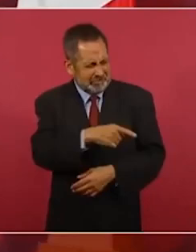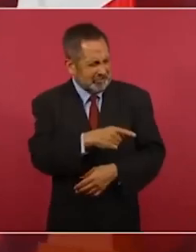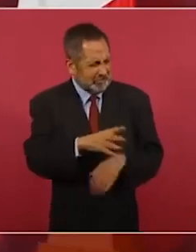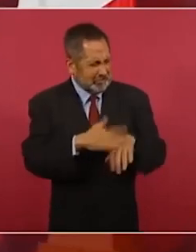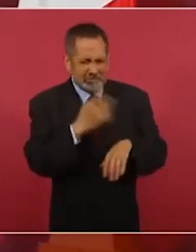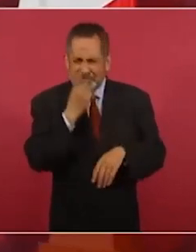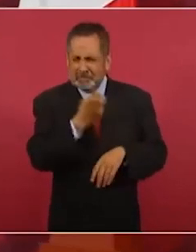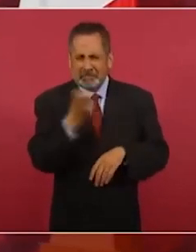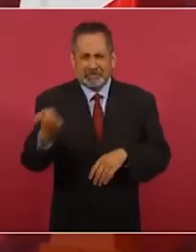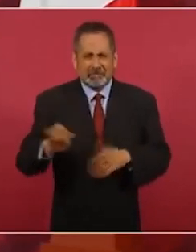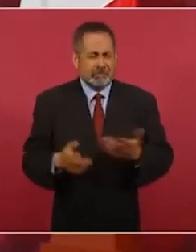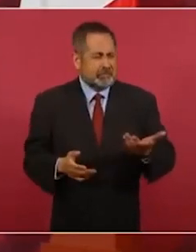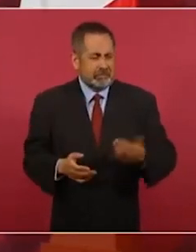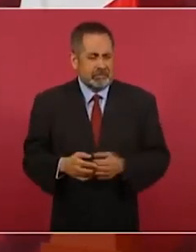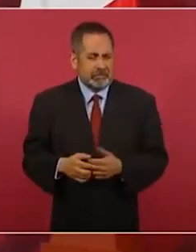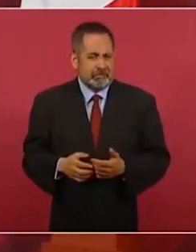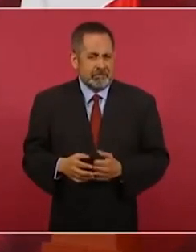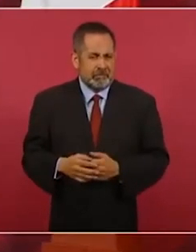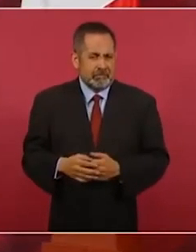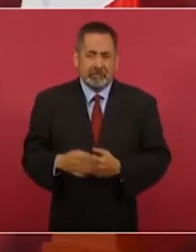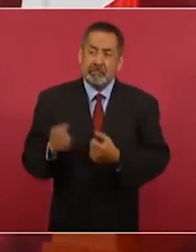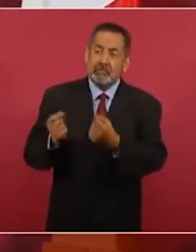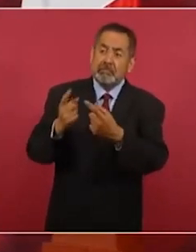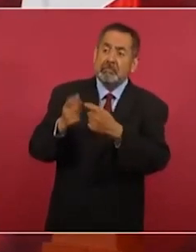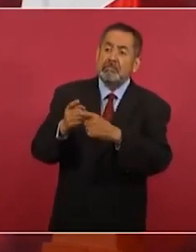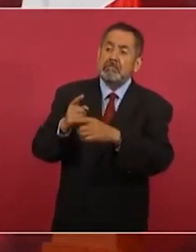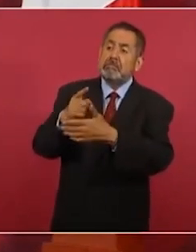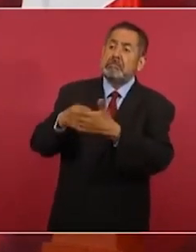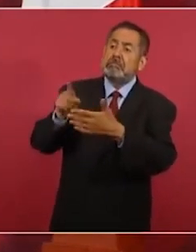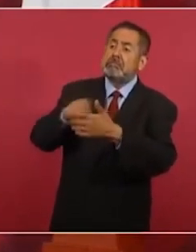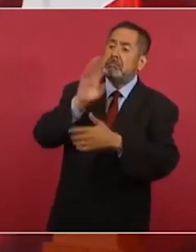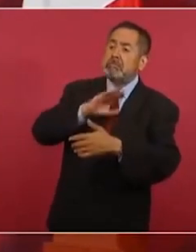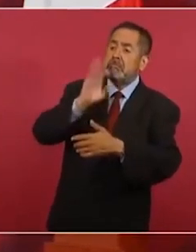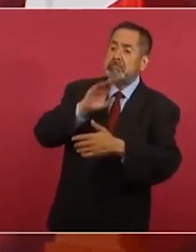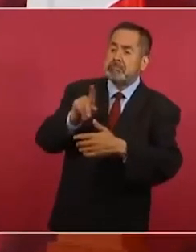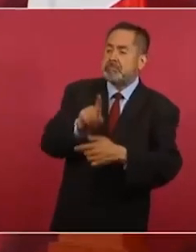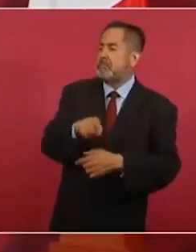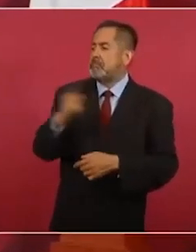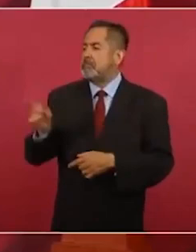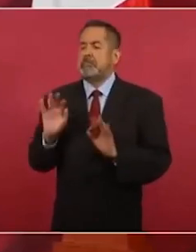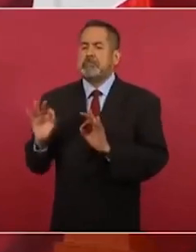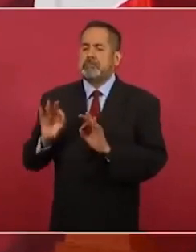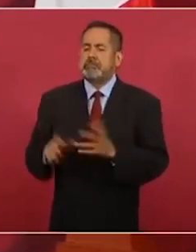¿A unos y no a otros?